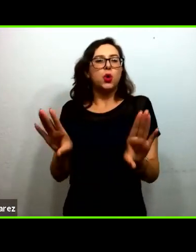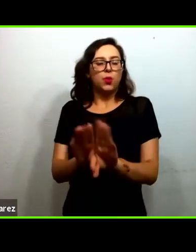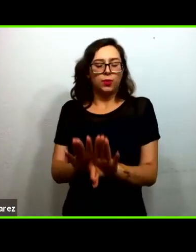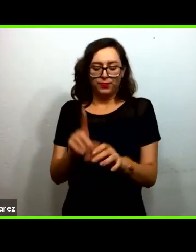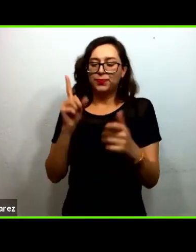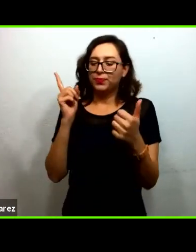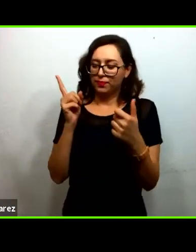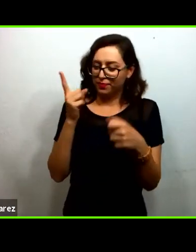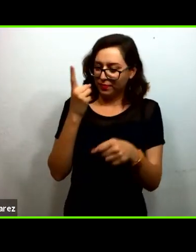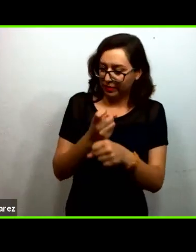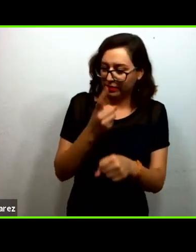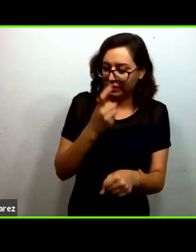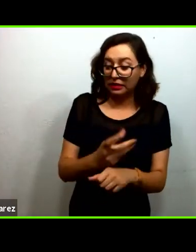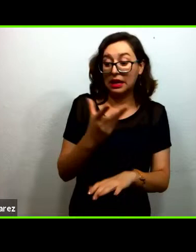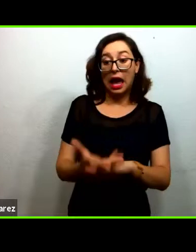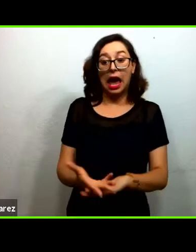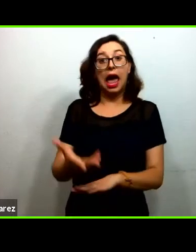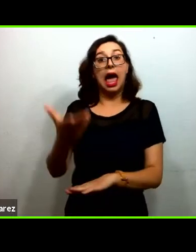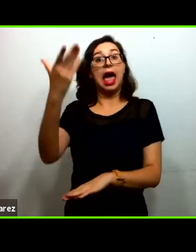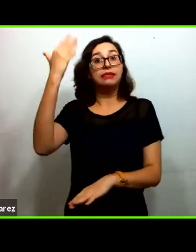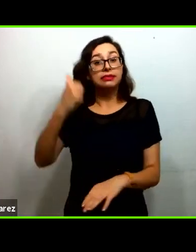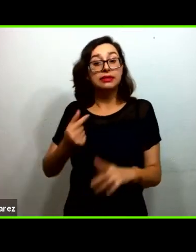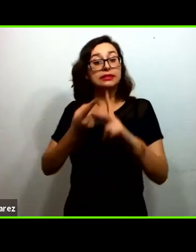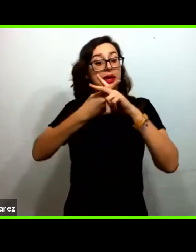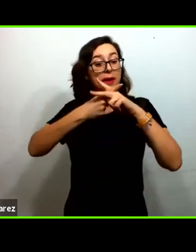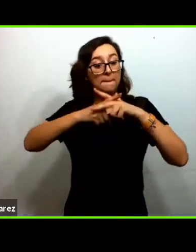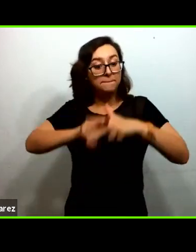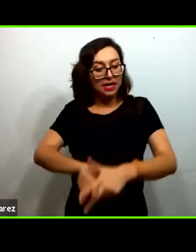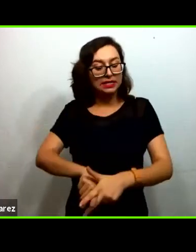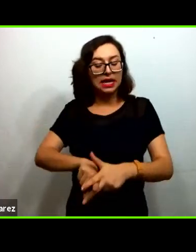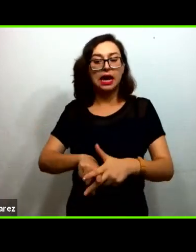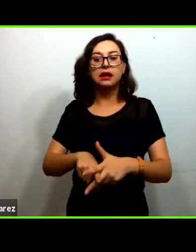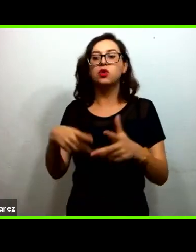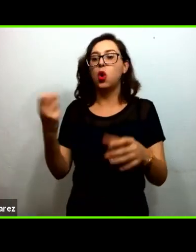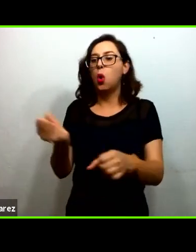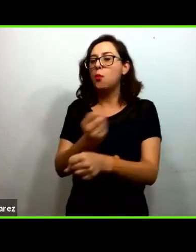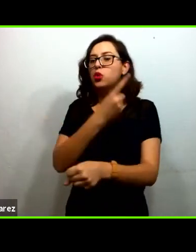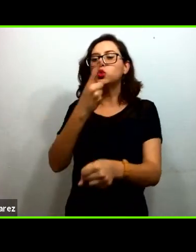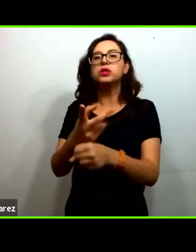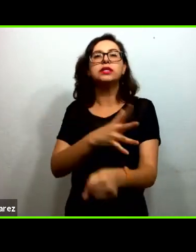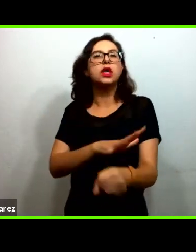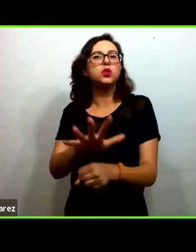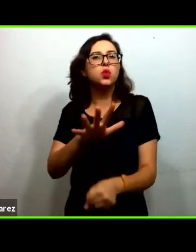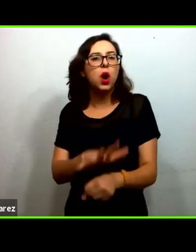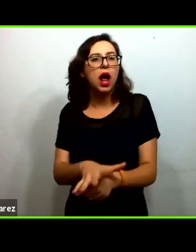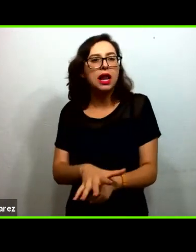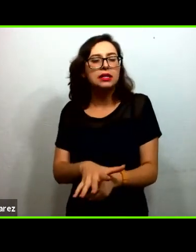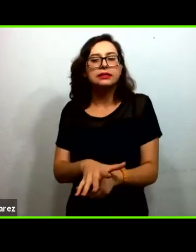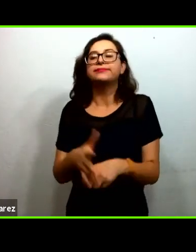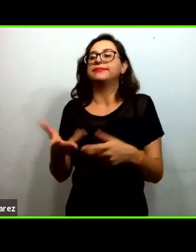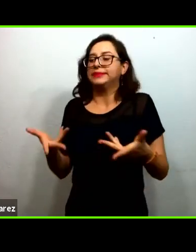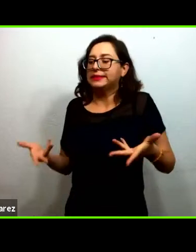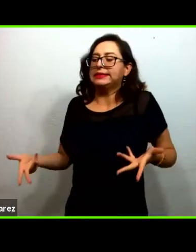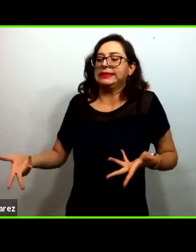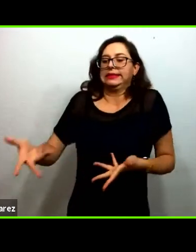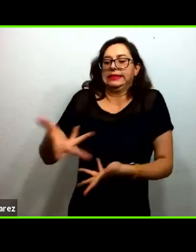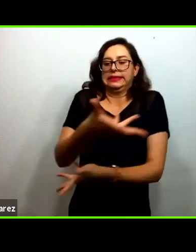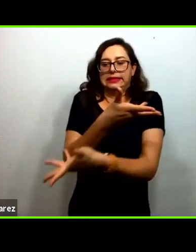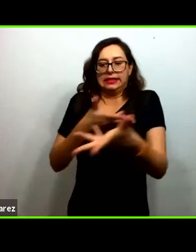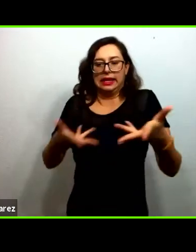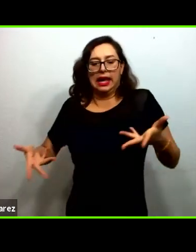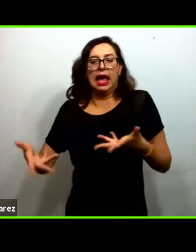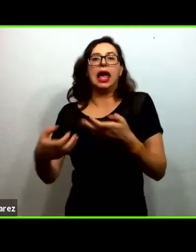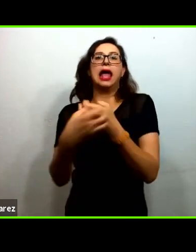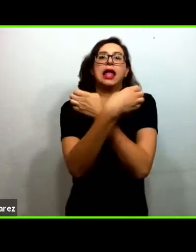sabíamos que un área de oportunidad es la interacción si uno tuviera que definir educación hace poco